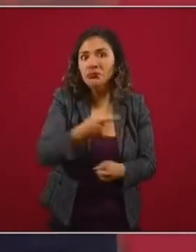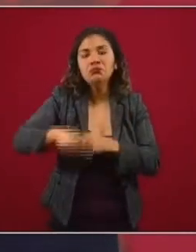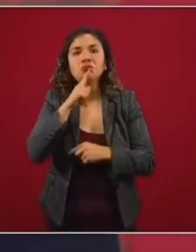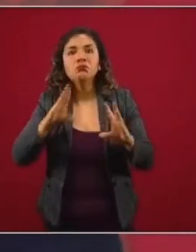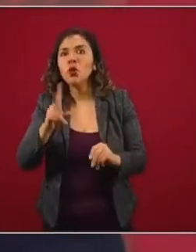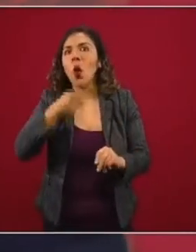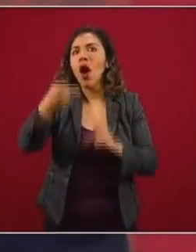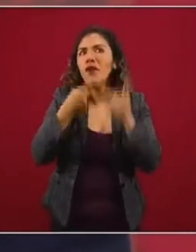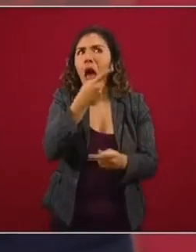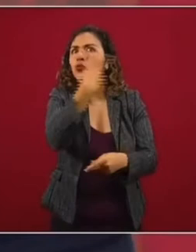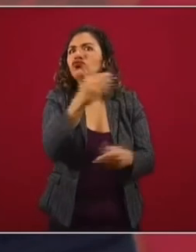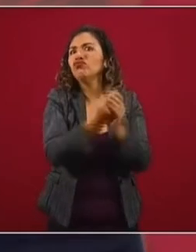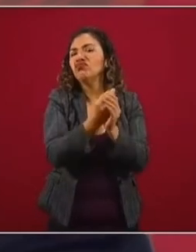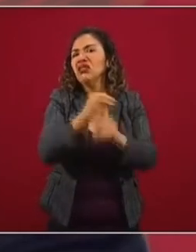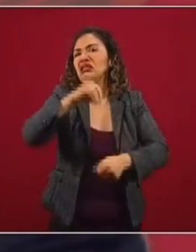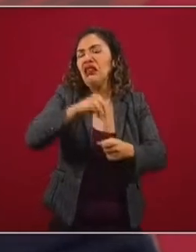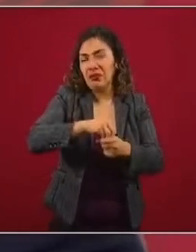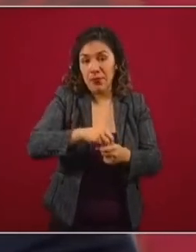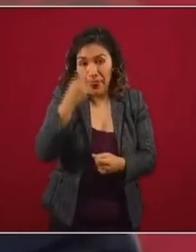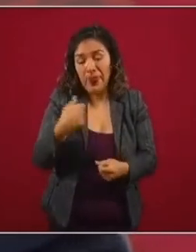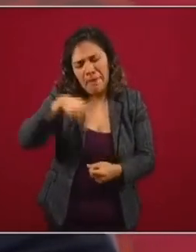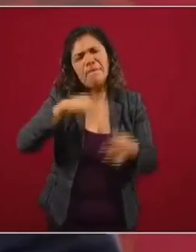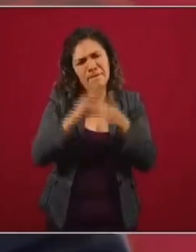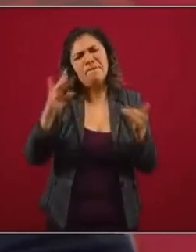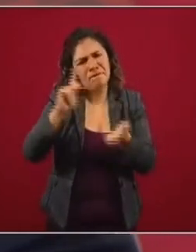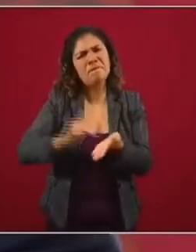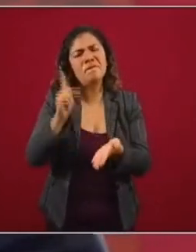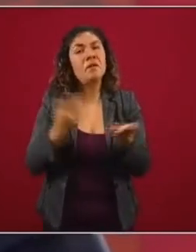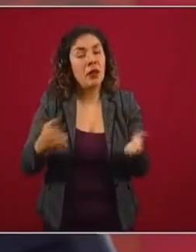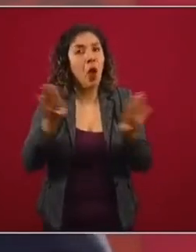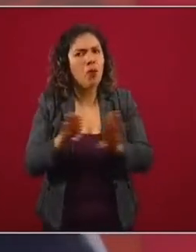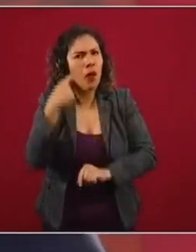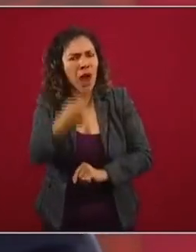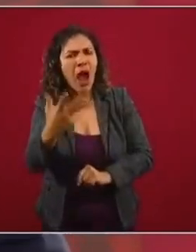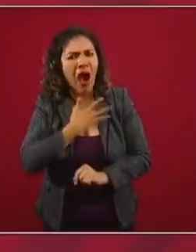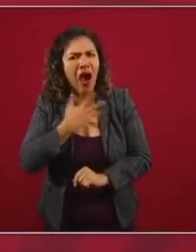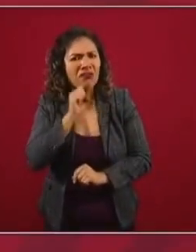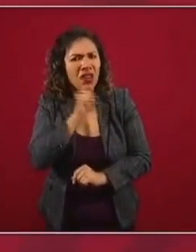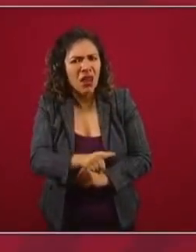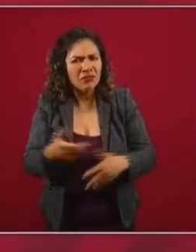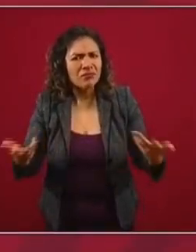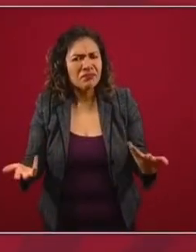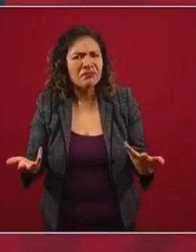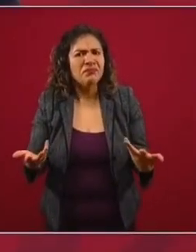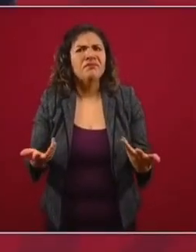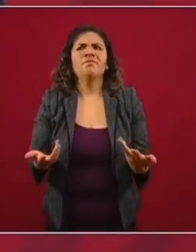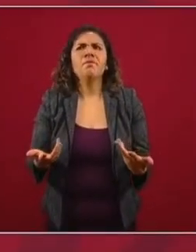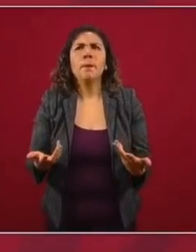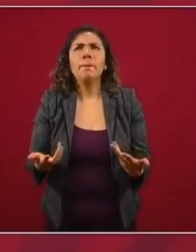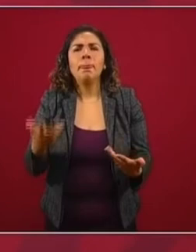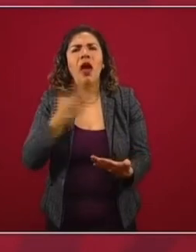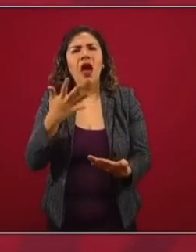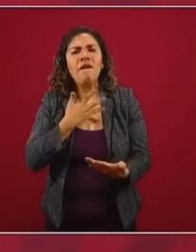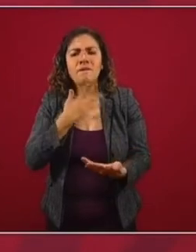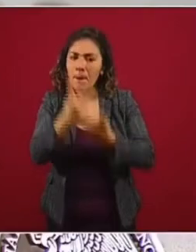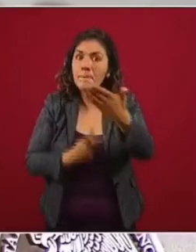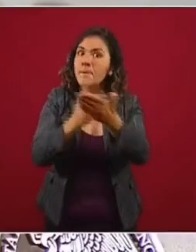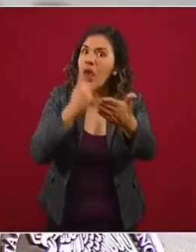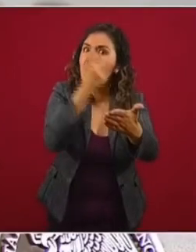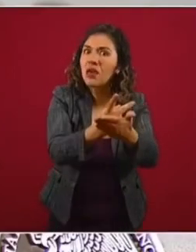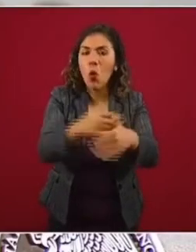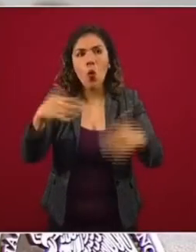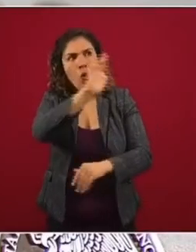no se hablaba de eso. Ya hemos dicho varias veces de cómo hasta se premiaba o se